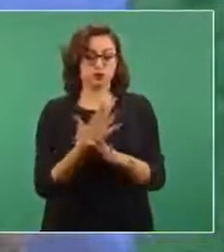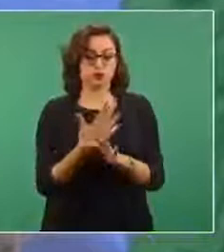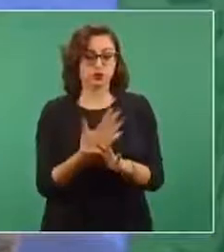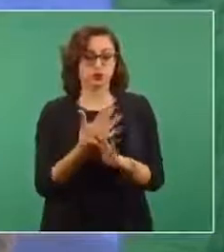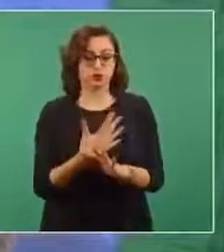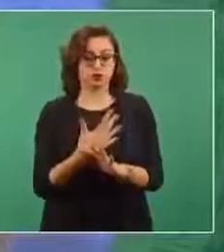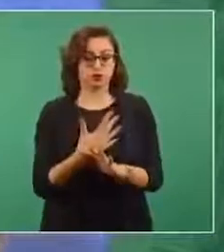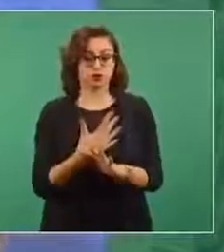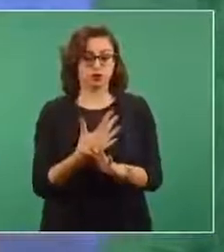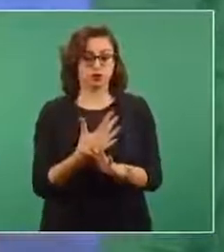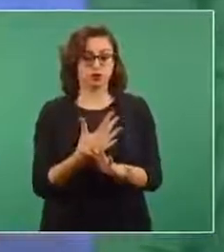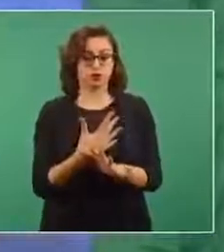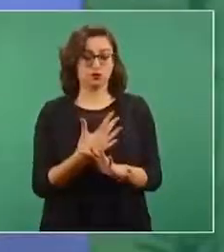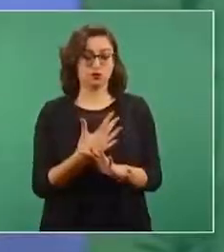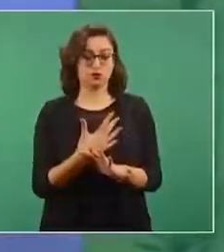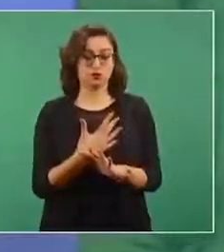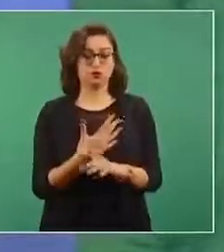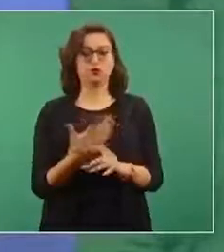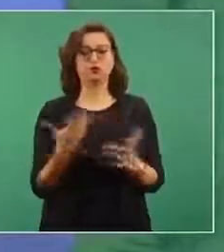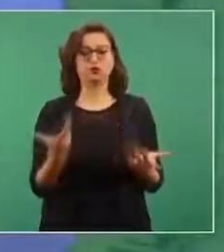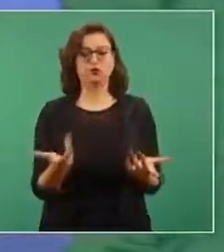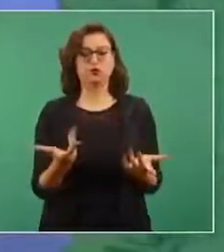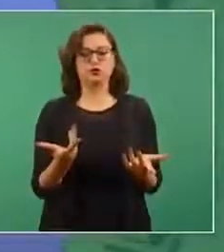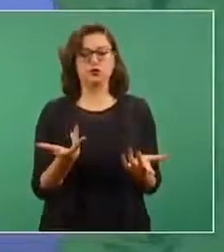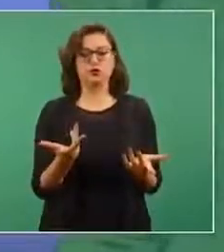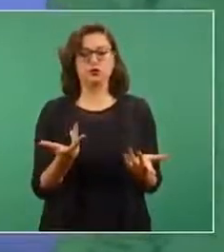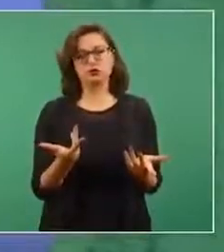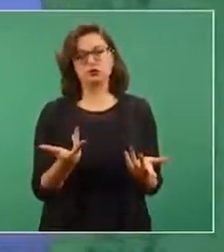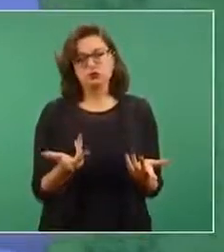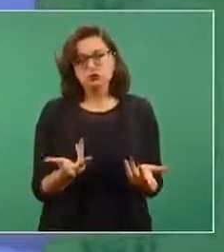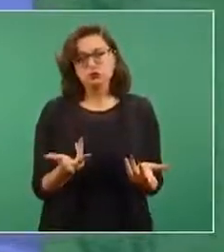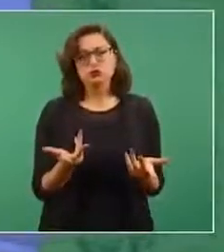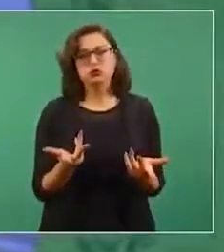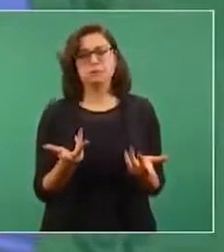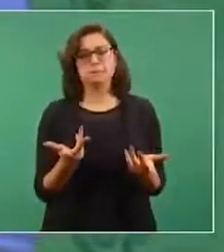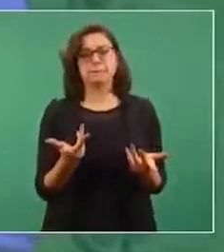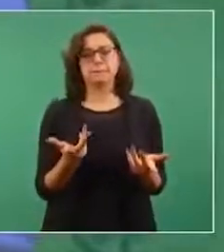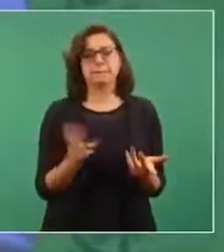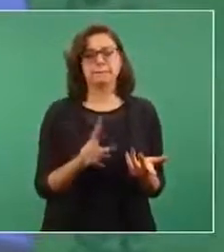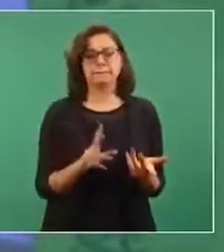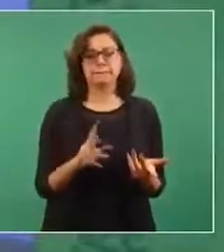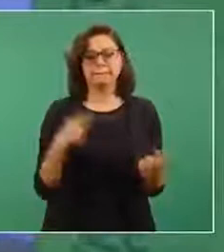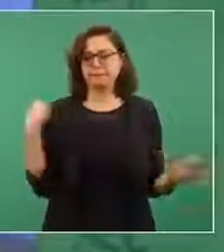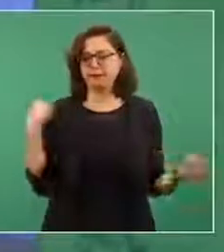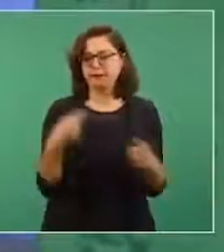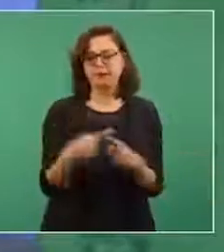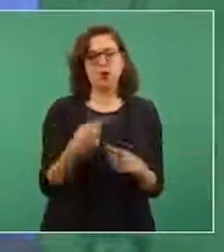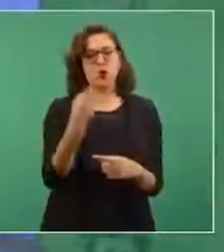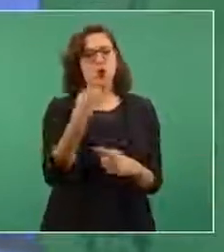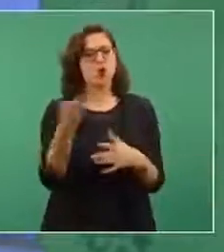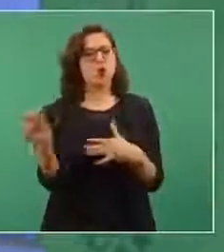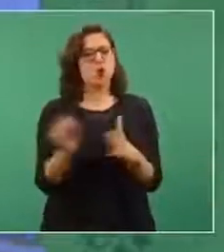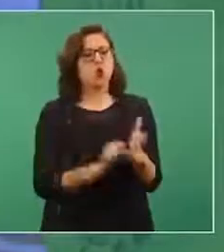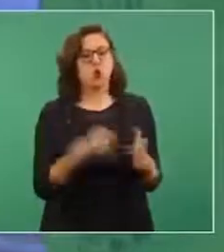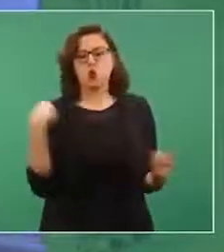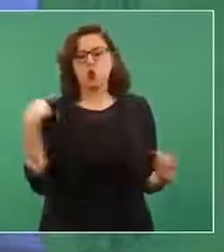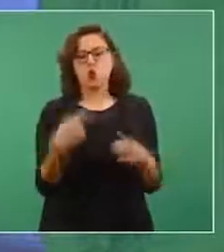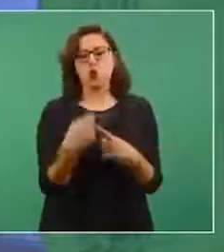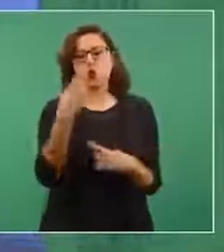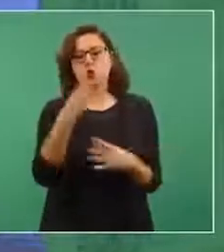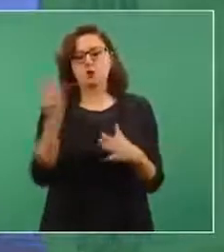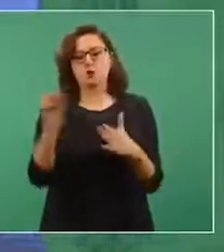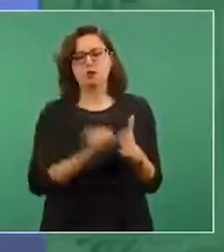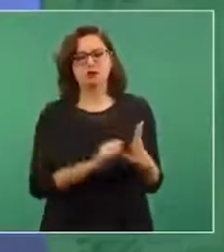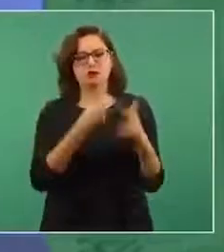en los últimos 30 días, en el último mes,